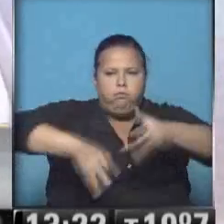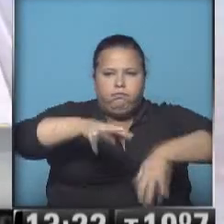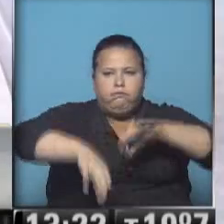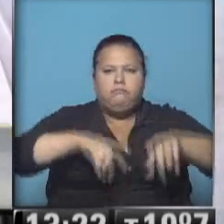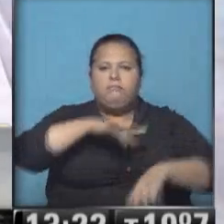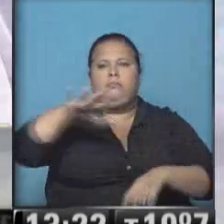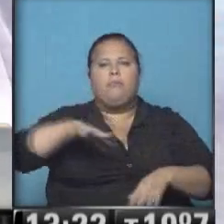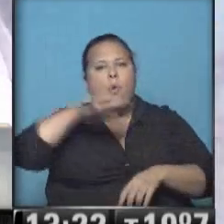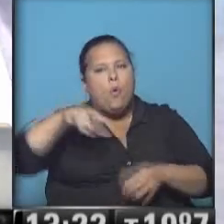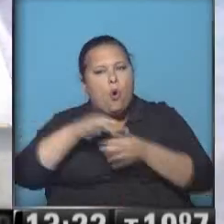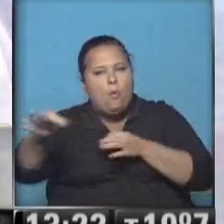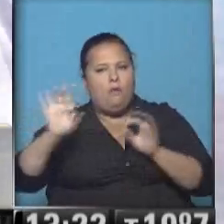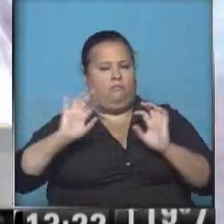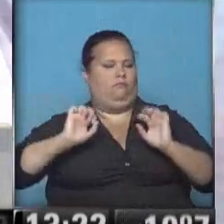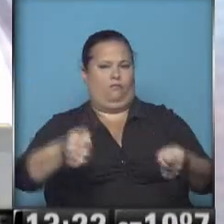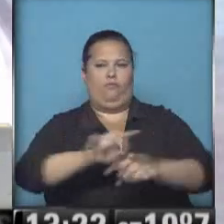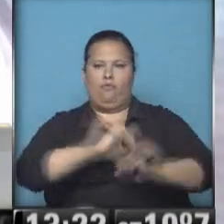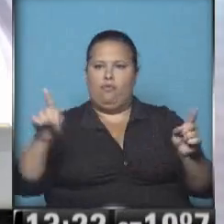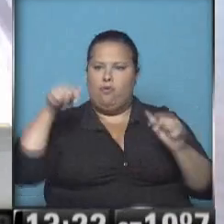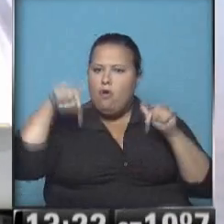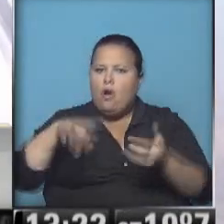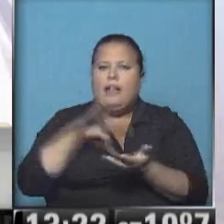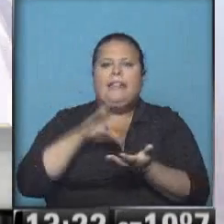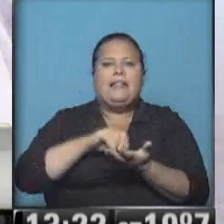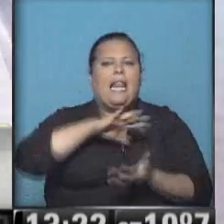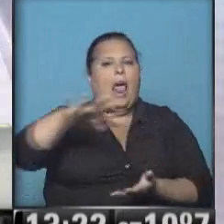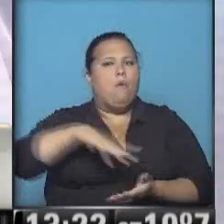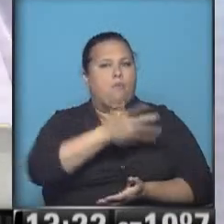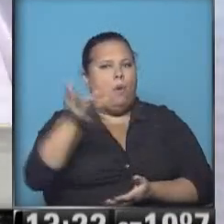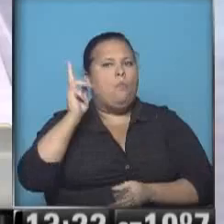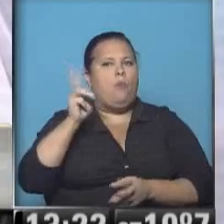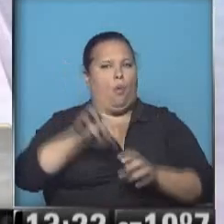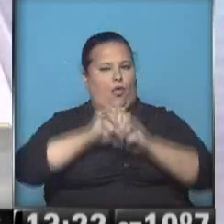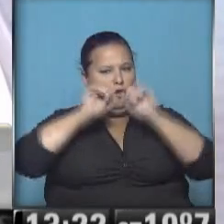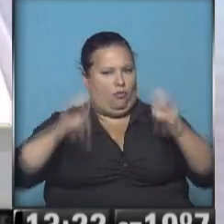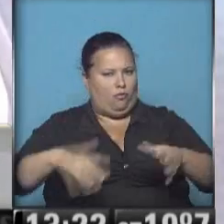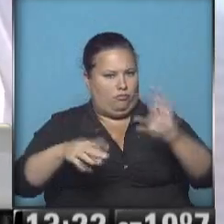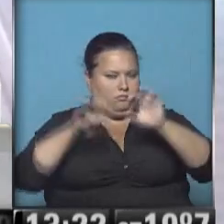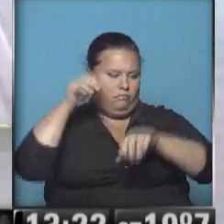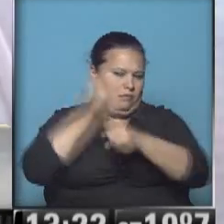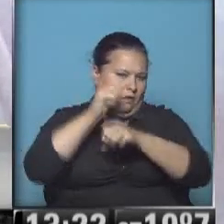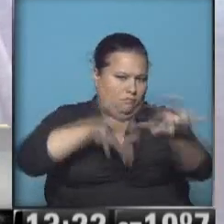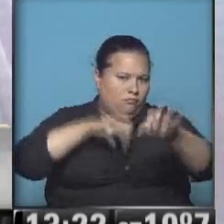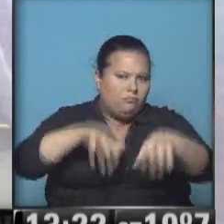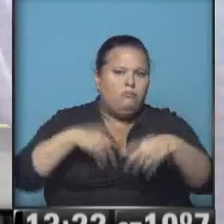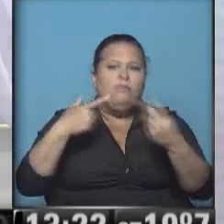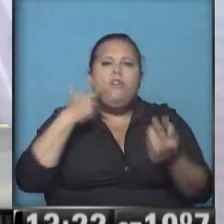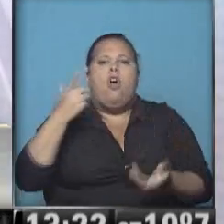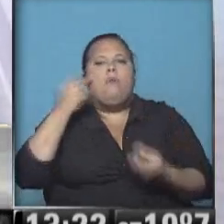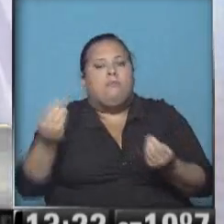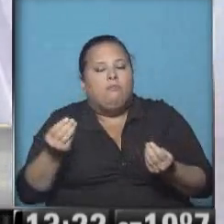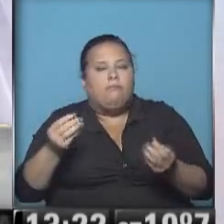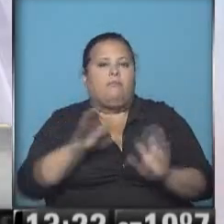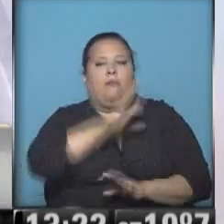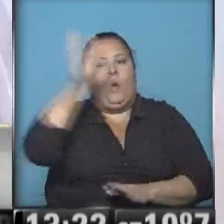comunidad lulevilela frena todo y le dice, no, estas son tierras comunitarias, acá no se puede desmontar. Bien, ¿qué podría haber hecho este buen hombre?